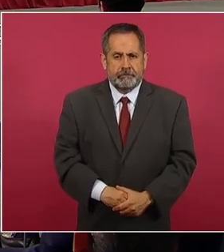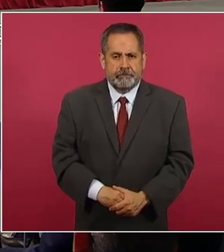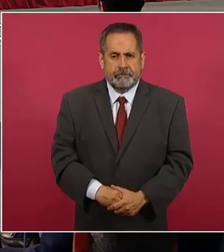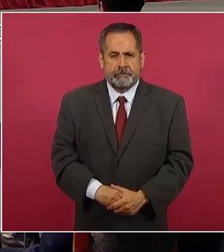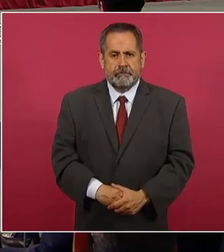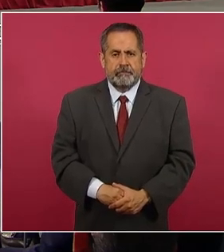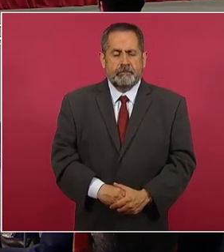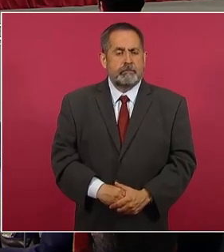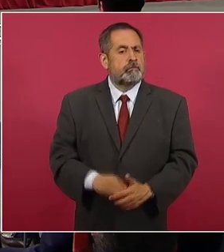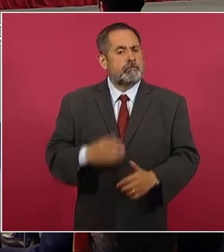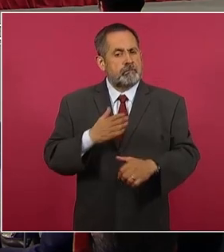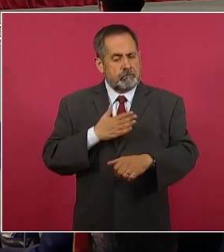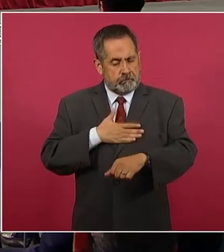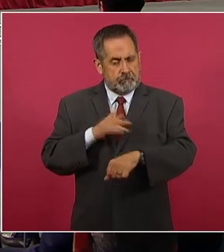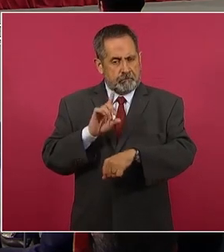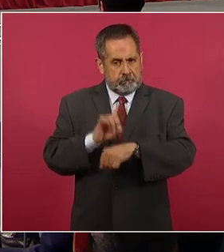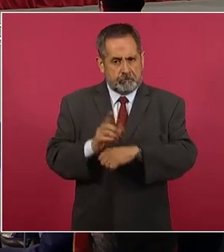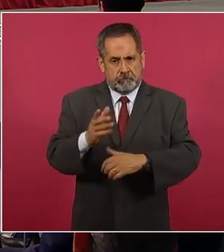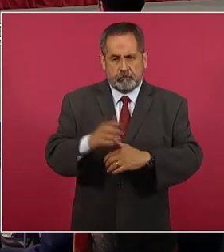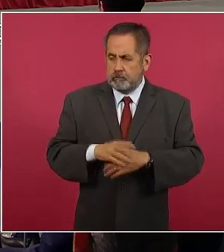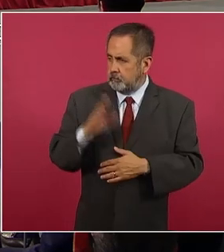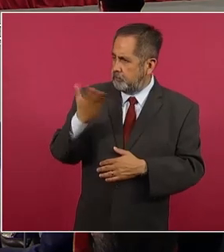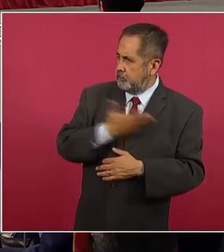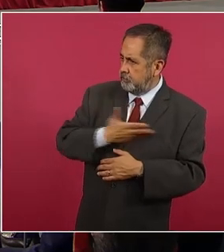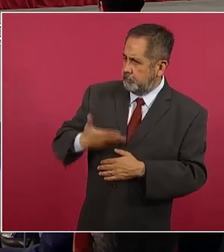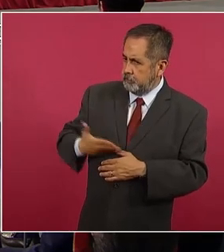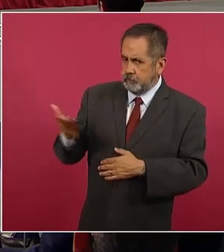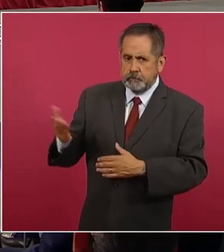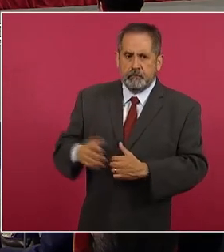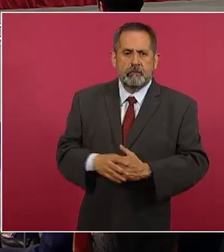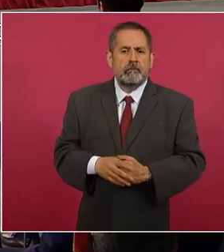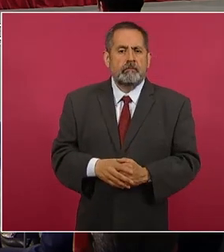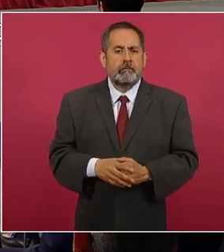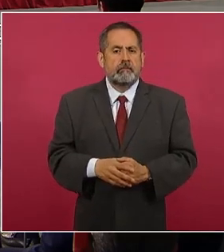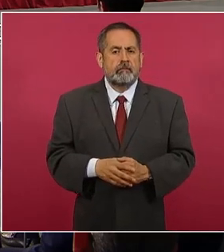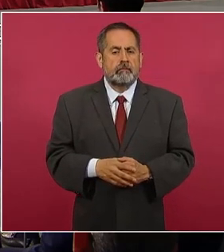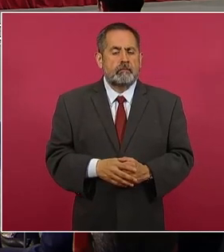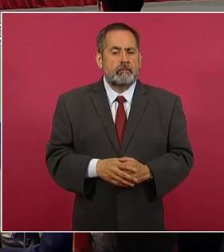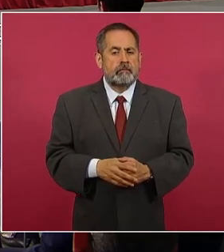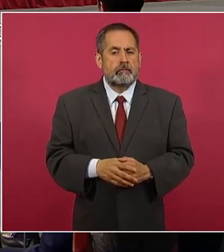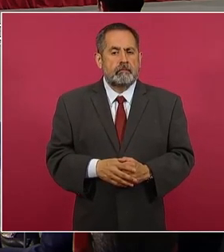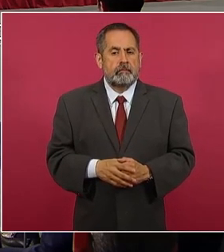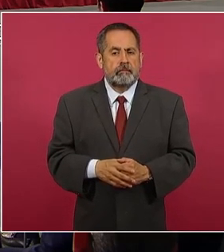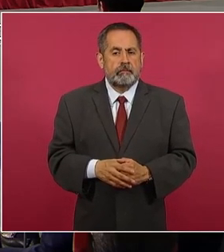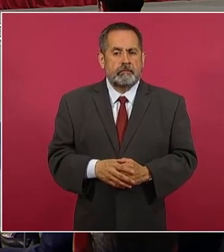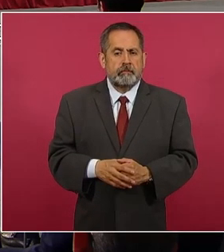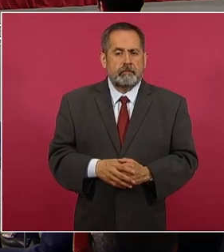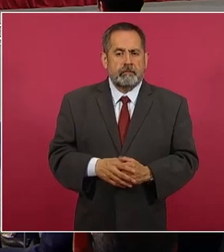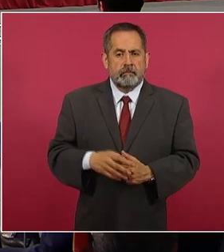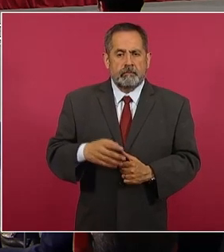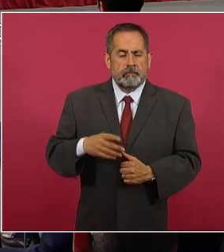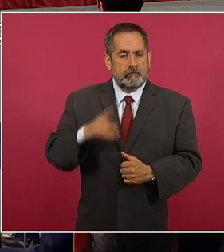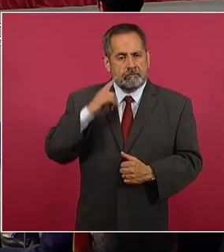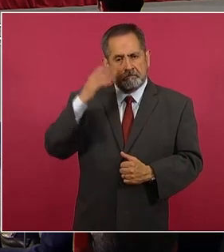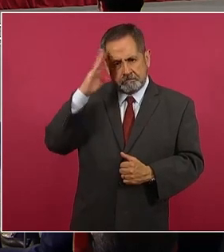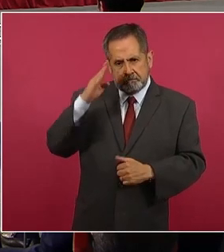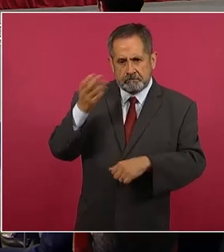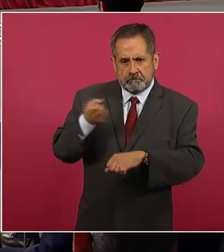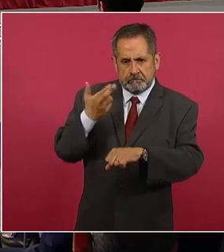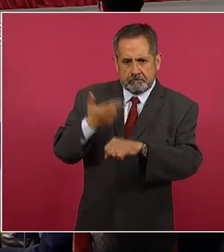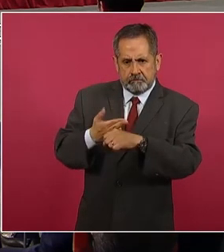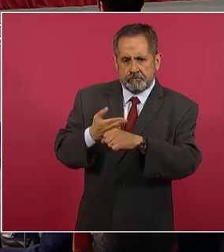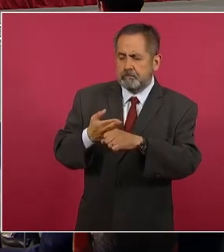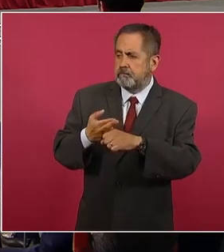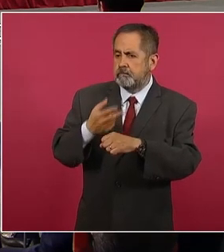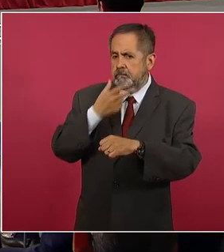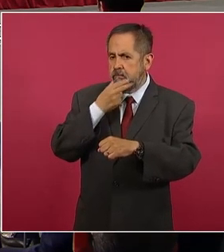Muy buenos días, señor presidente, señora secretaria, señores secretarios de